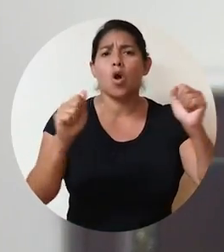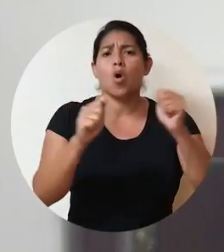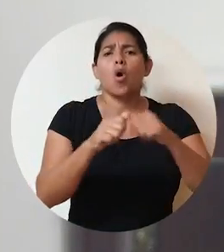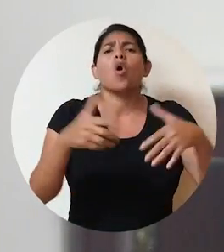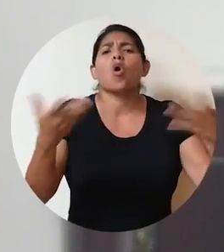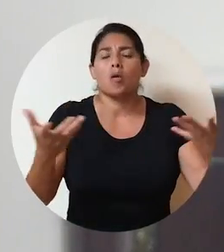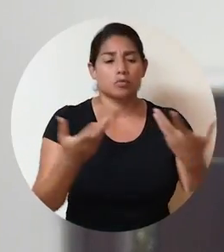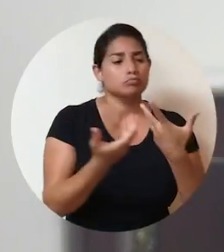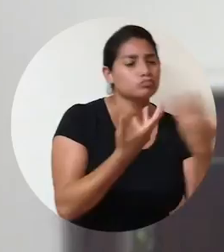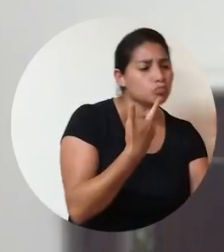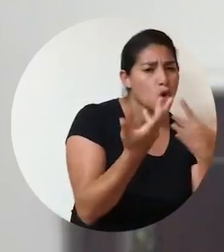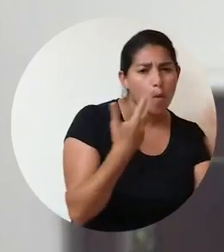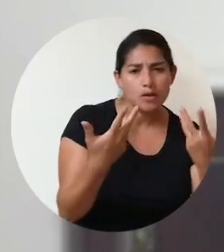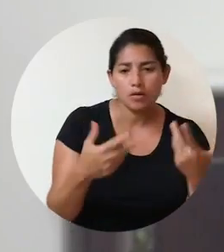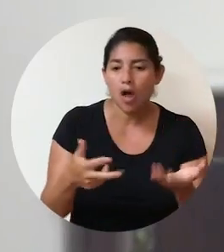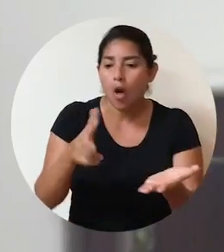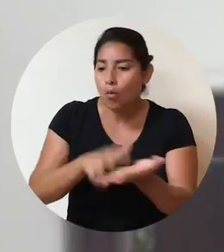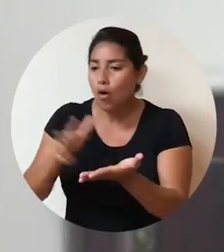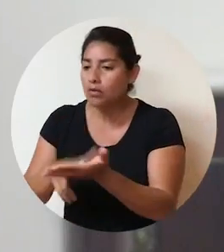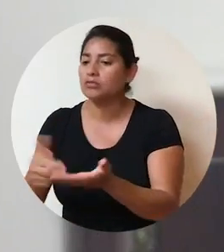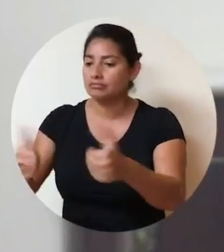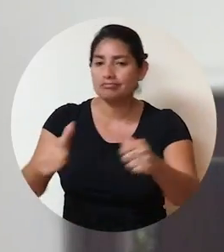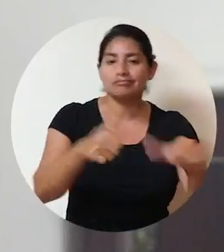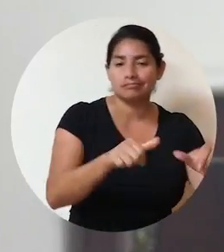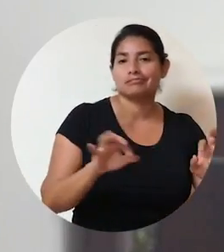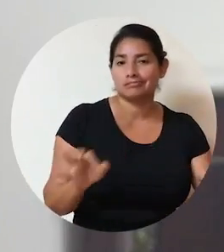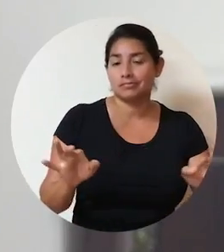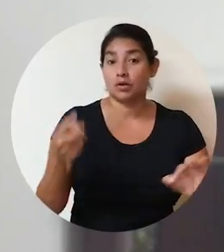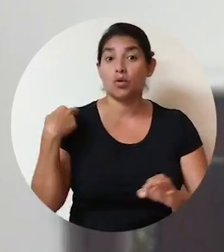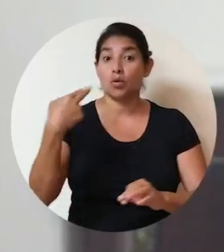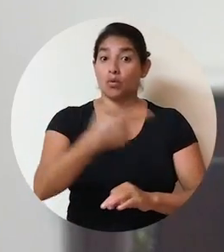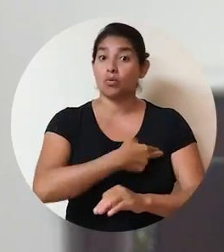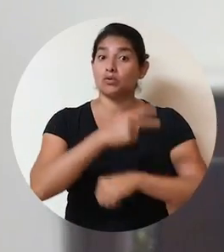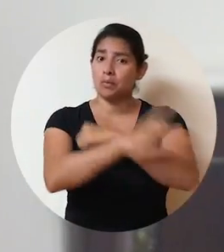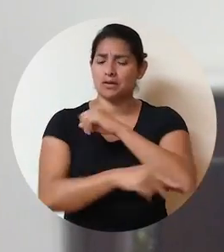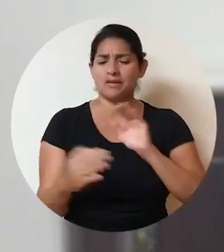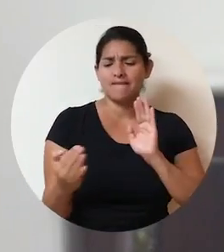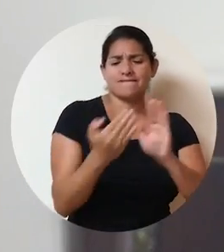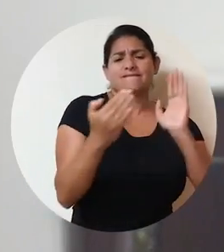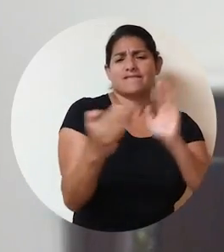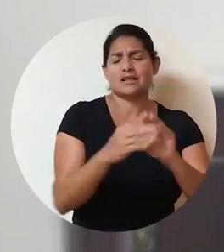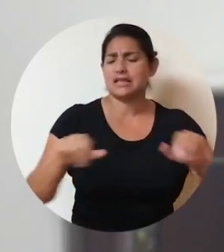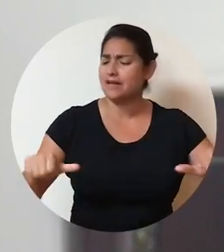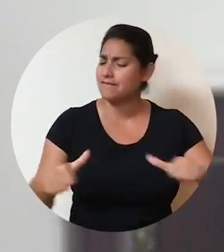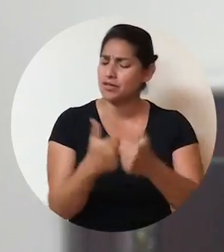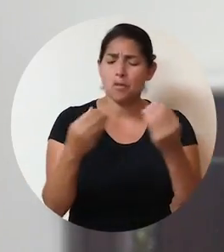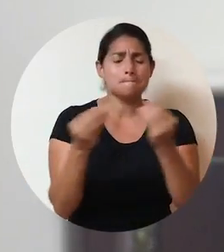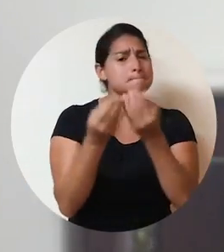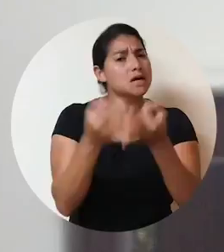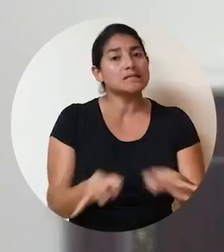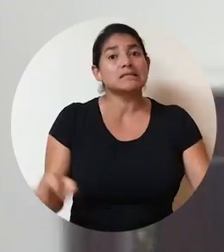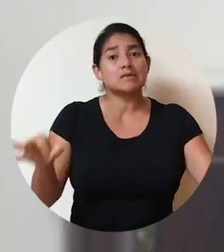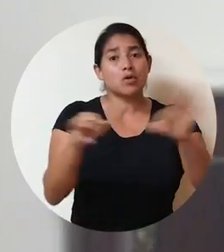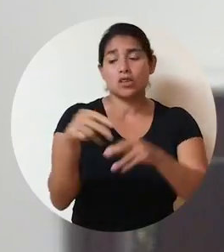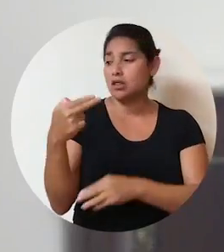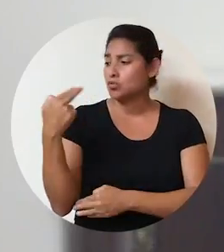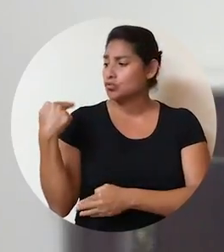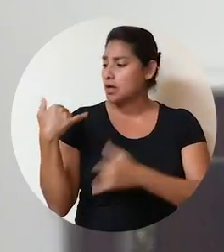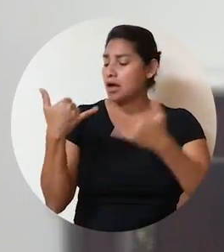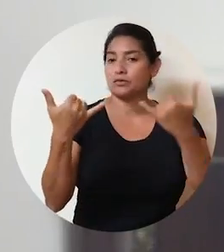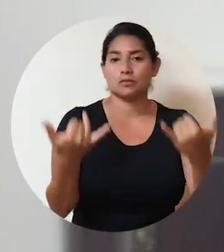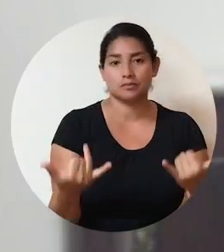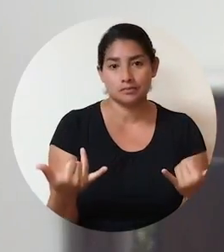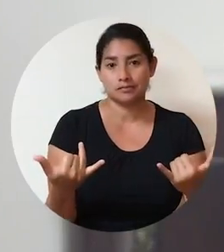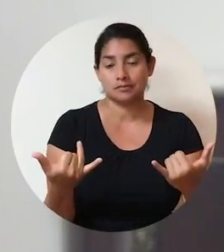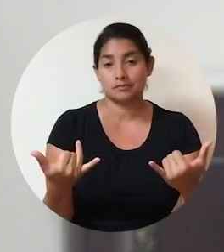conversando y concretando acuerdos. Nuestro país enfrenta el reto más importante de